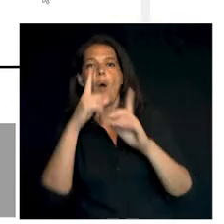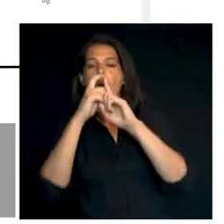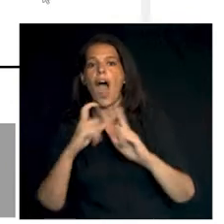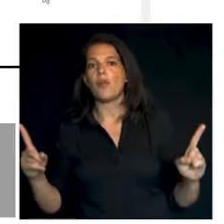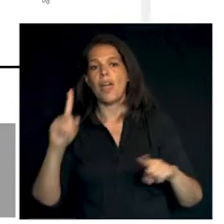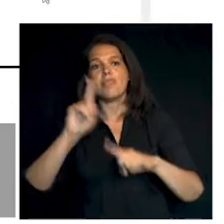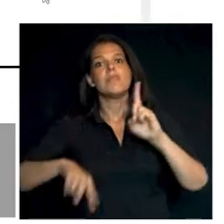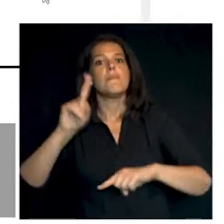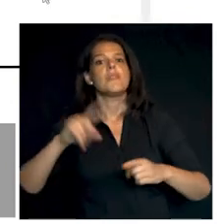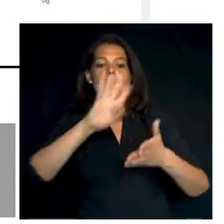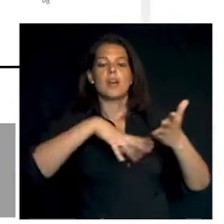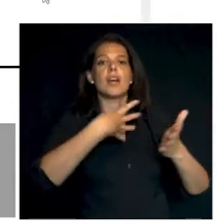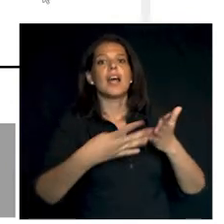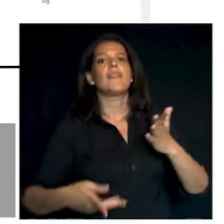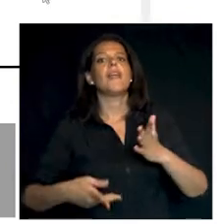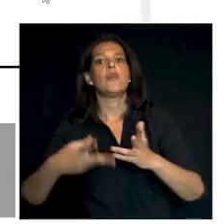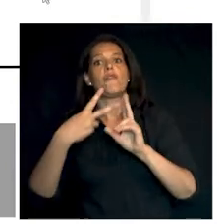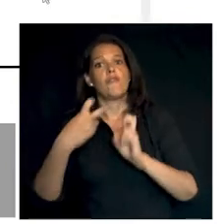calendario fiscal.